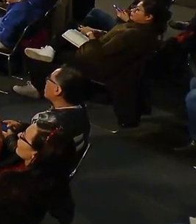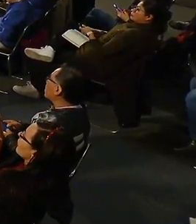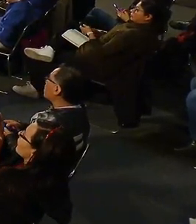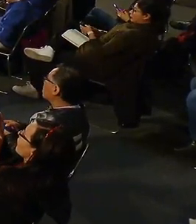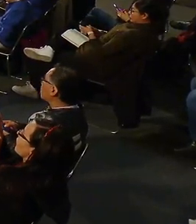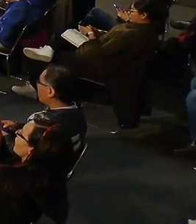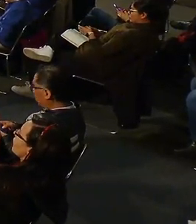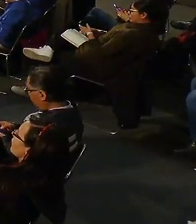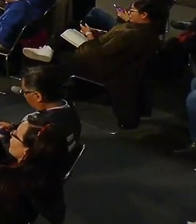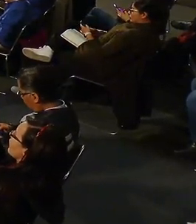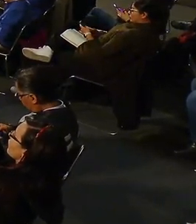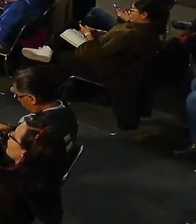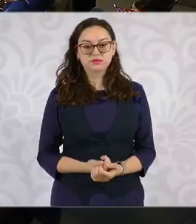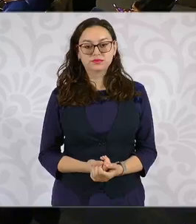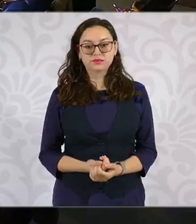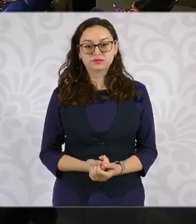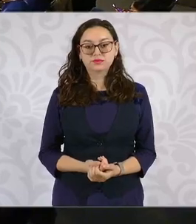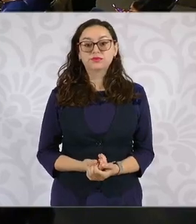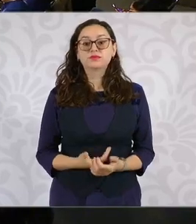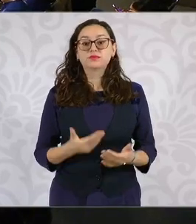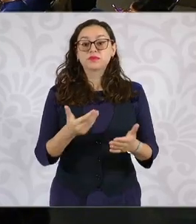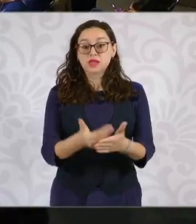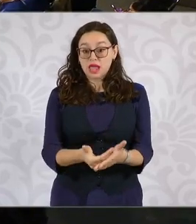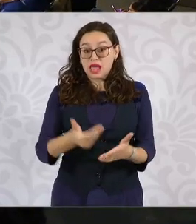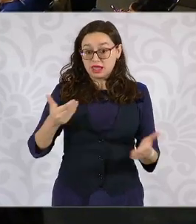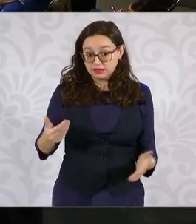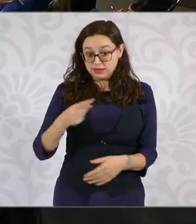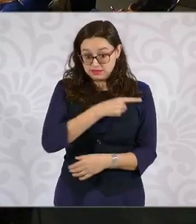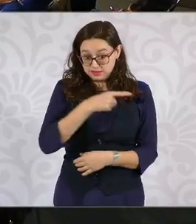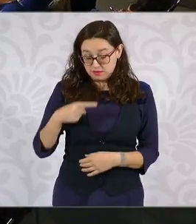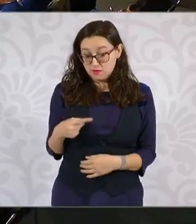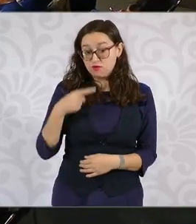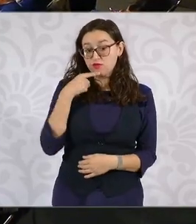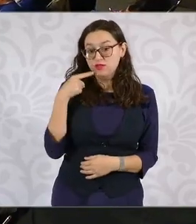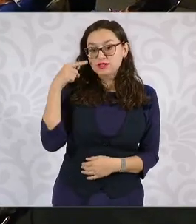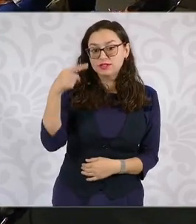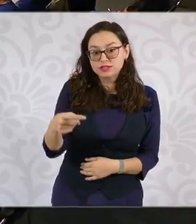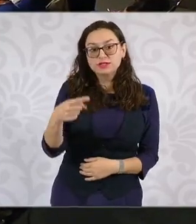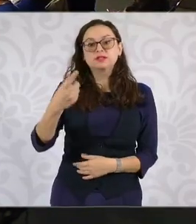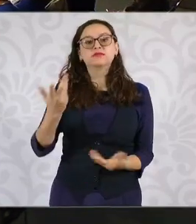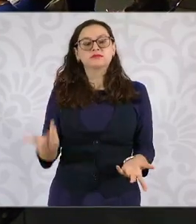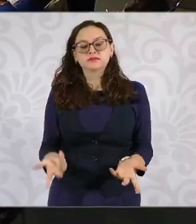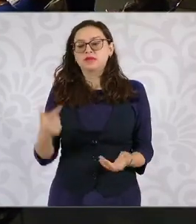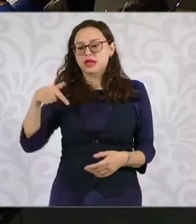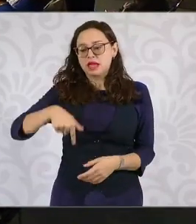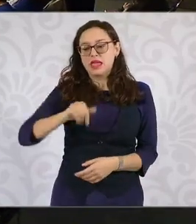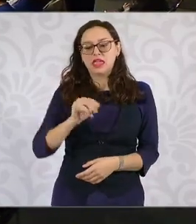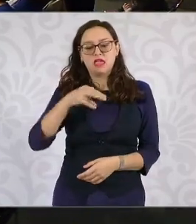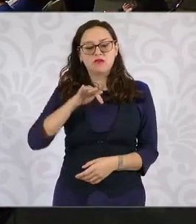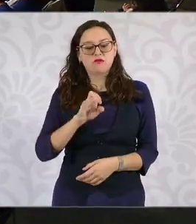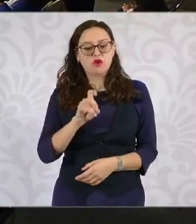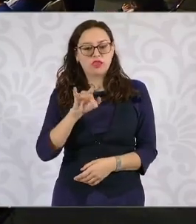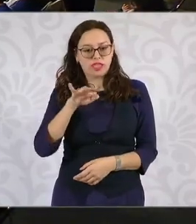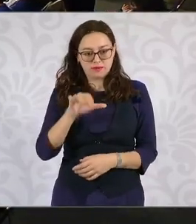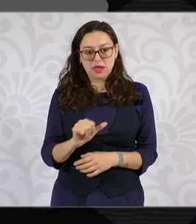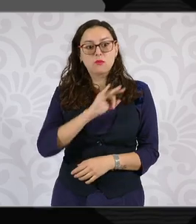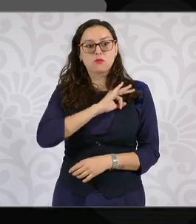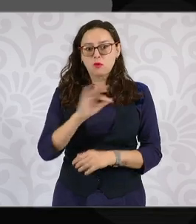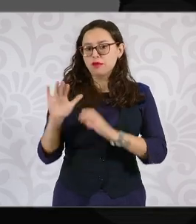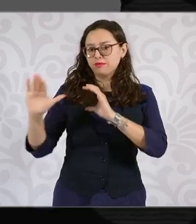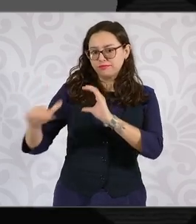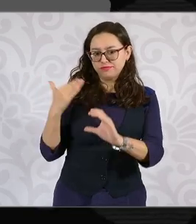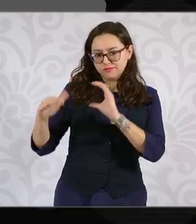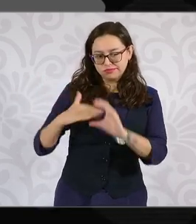Antes de despedirme, reiterar que en Infodemia recibimos las solicitudes de desmentidos a través del correo electrónico